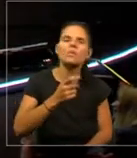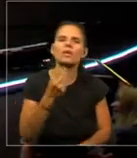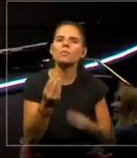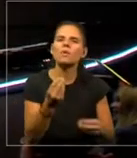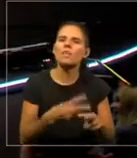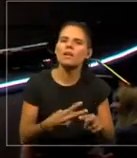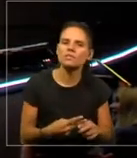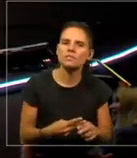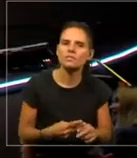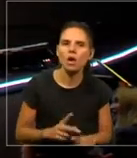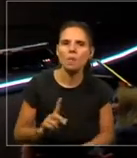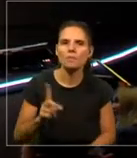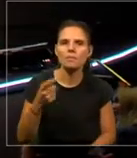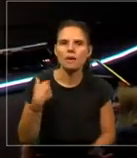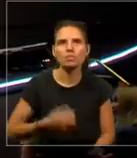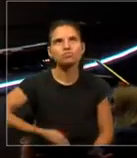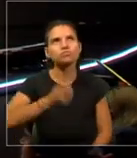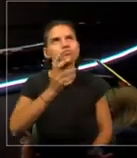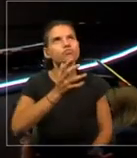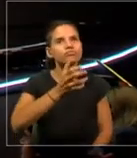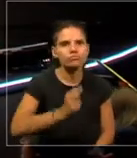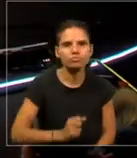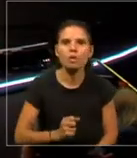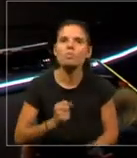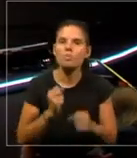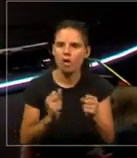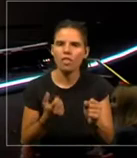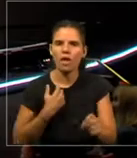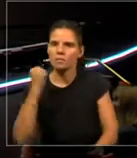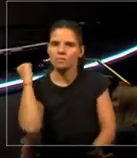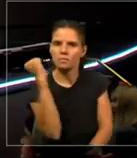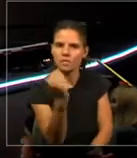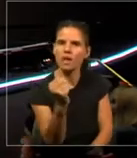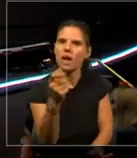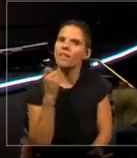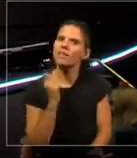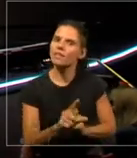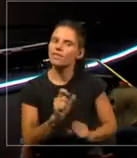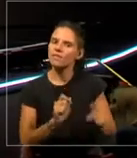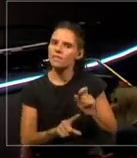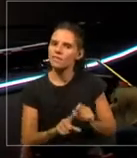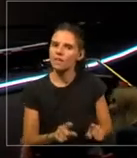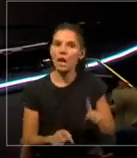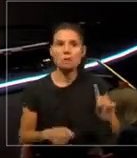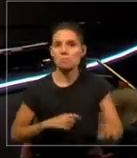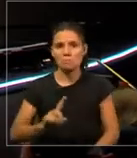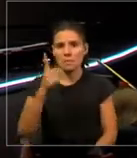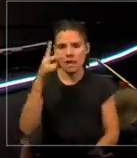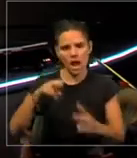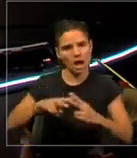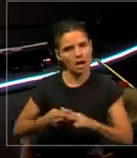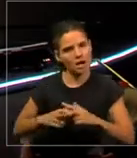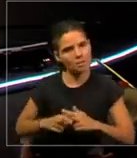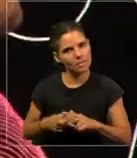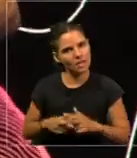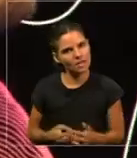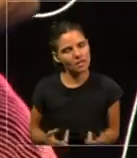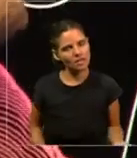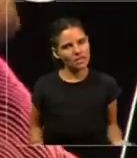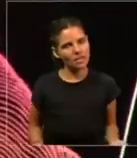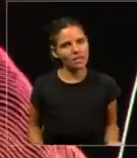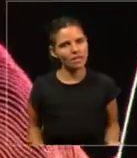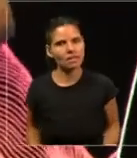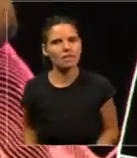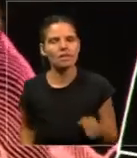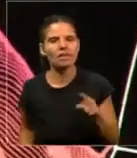primero que podía hacer era matar, podía defenderse. Entonces, ahí decía, esa primera herramienta representa la capacidad